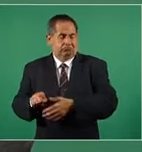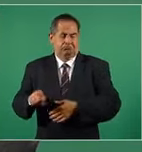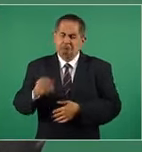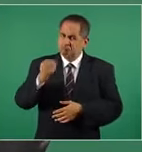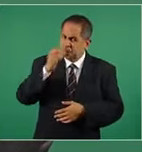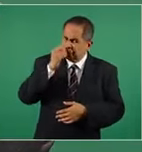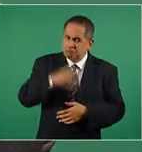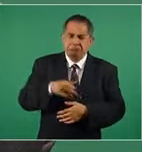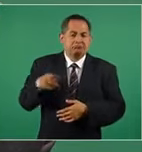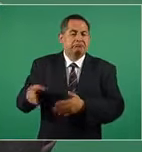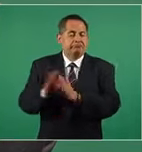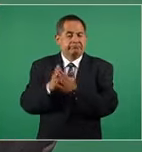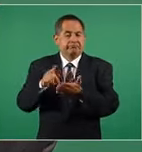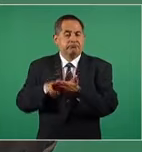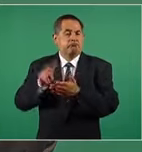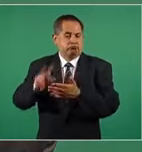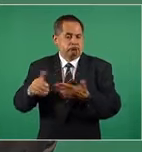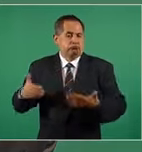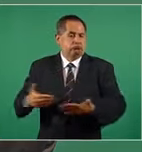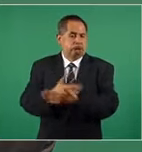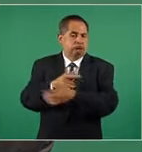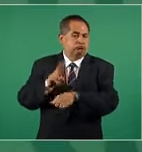uruguayo.